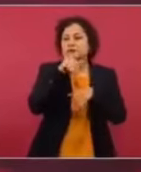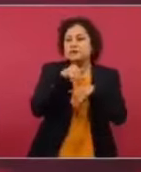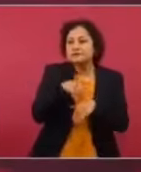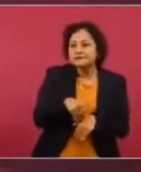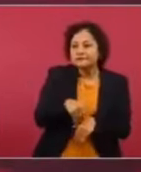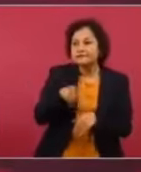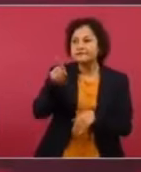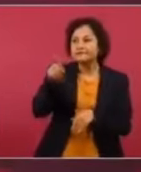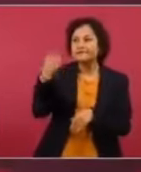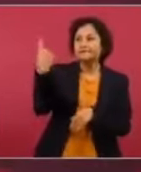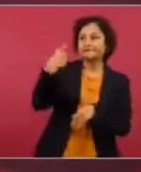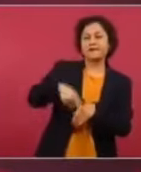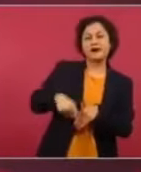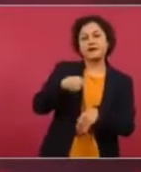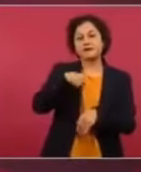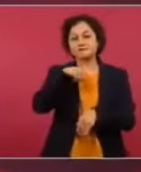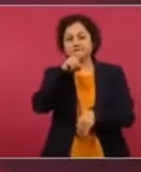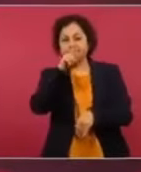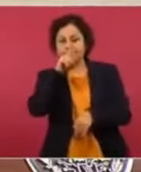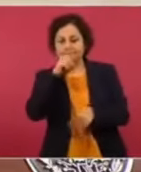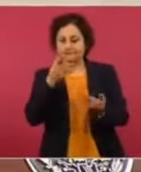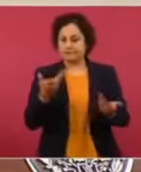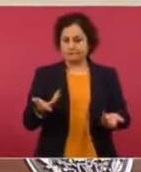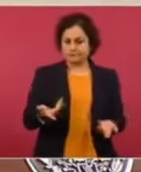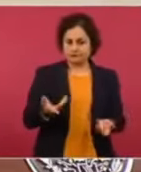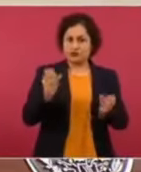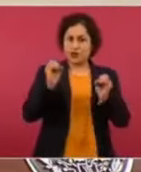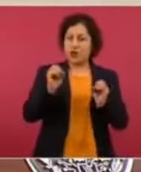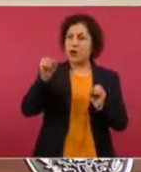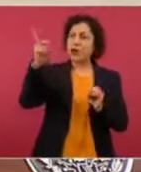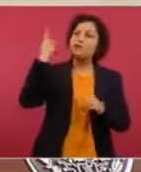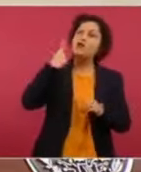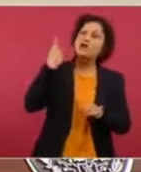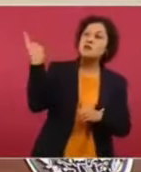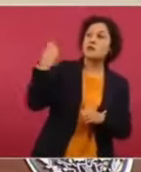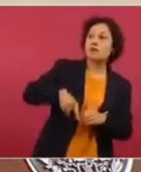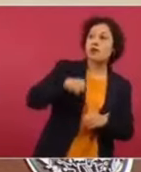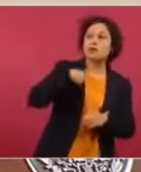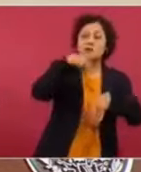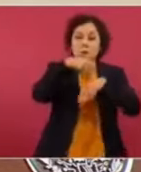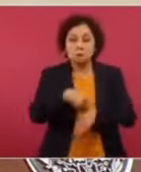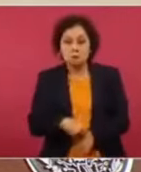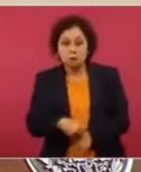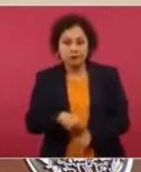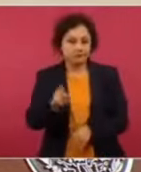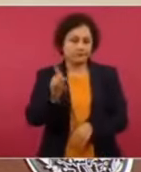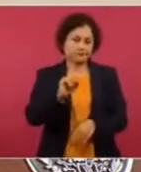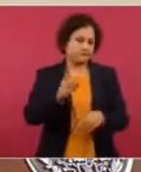económico o del poder político, sino